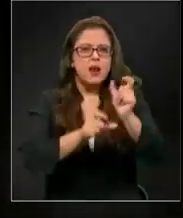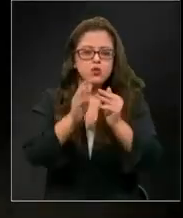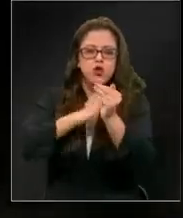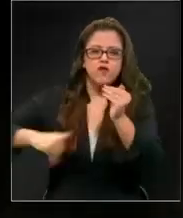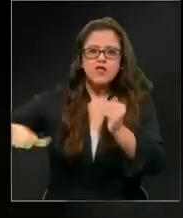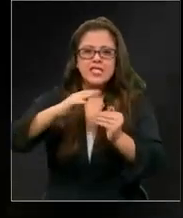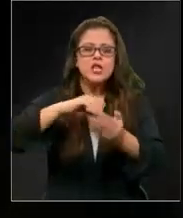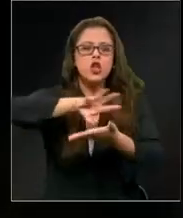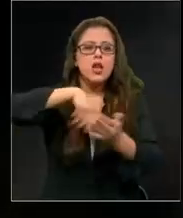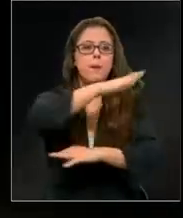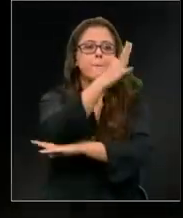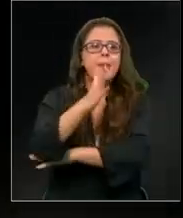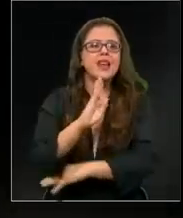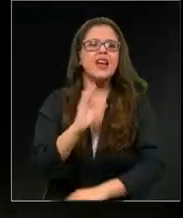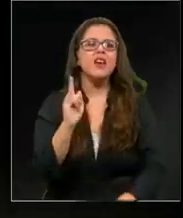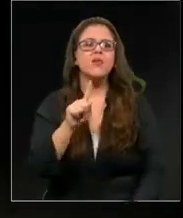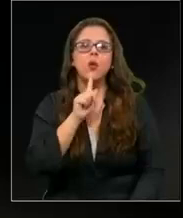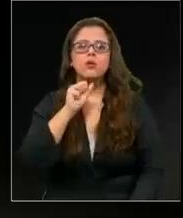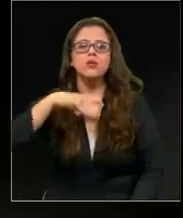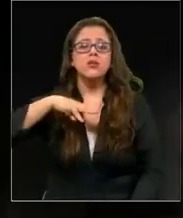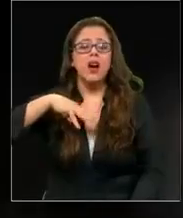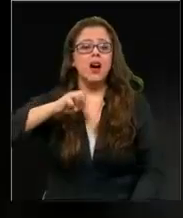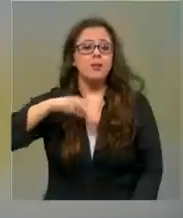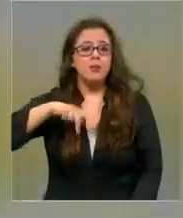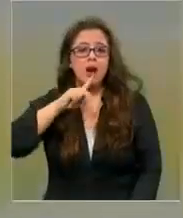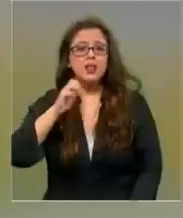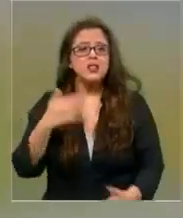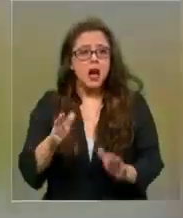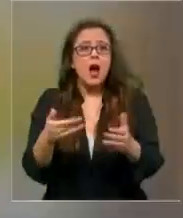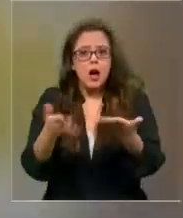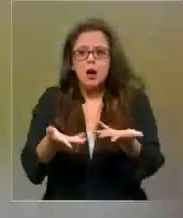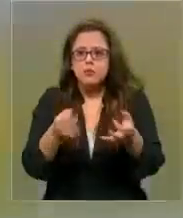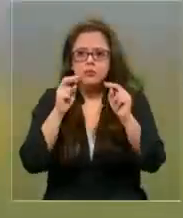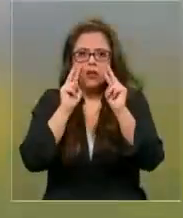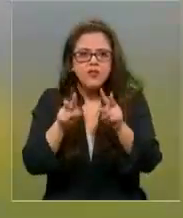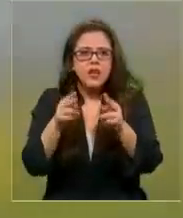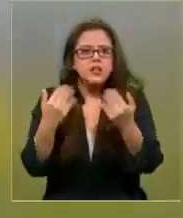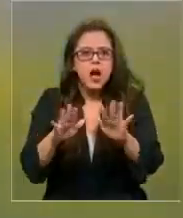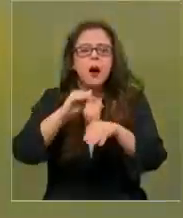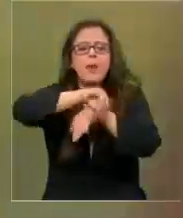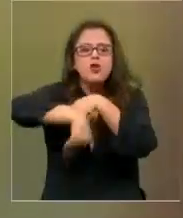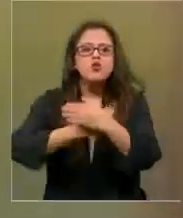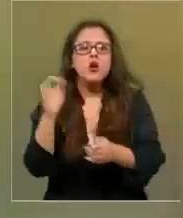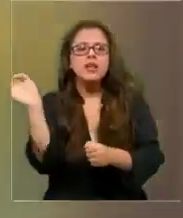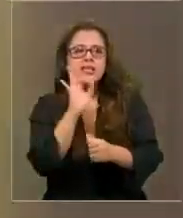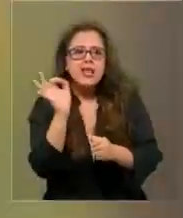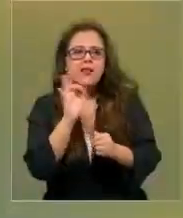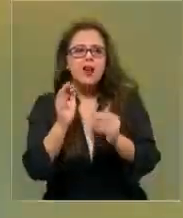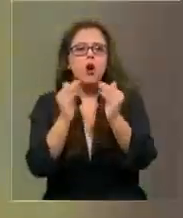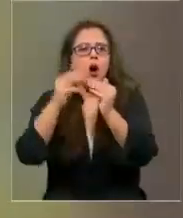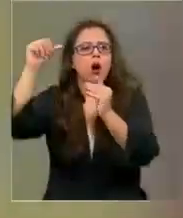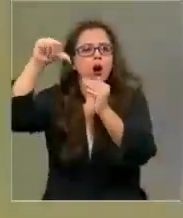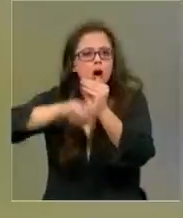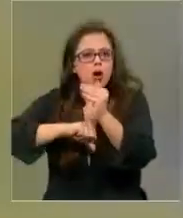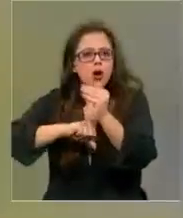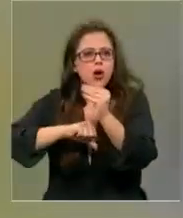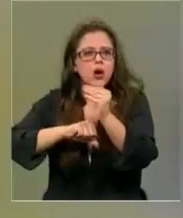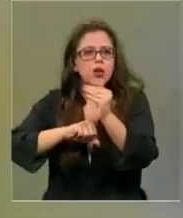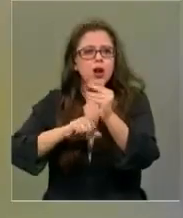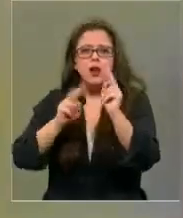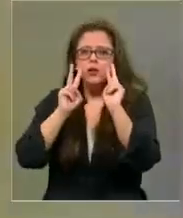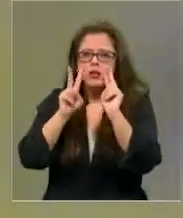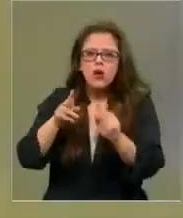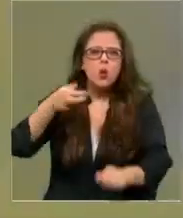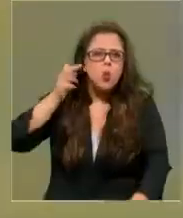Bustamante es evidente. Madrugada de sábado, en pleno horario de toque de queda y este es el panorama. El fuerte